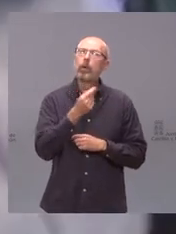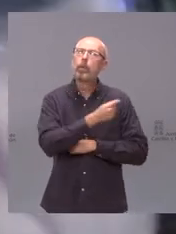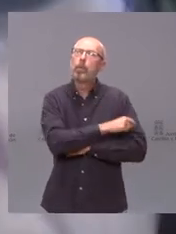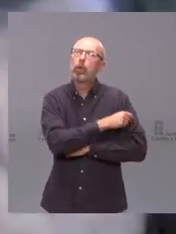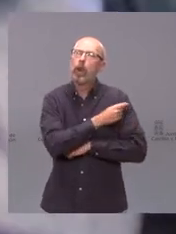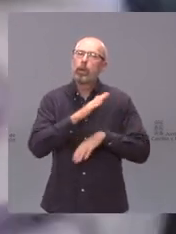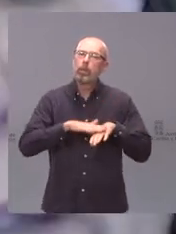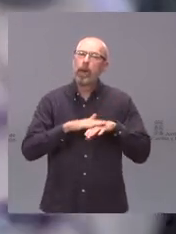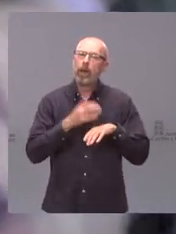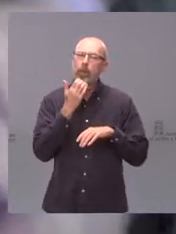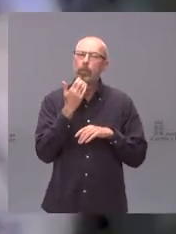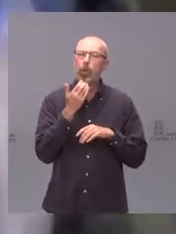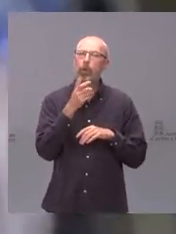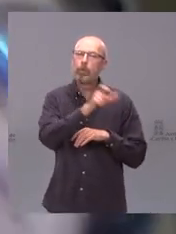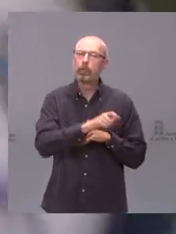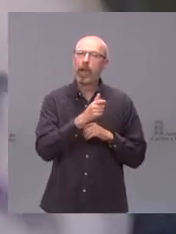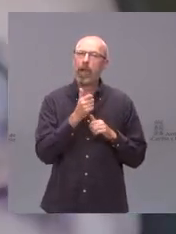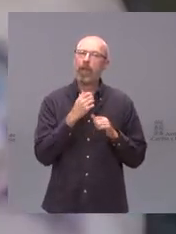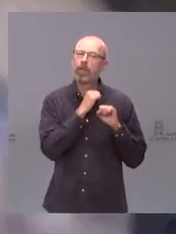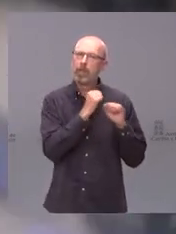los cuidadores de los dependientes. Muchas gracias.